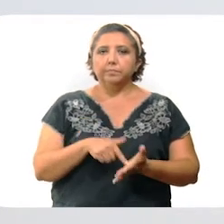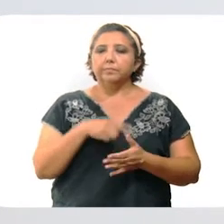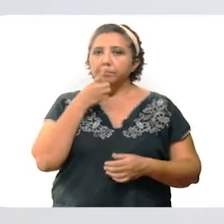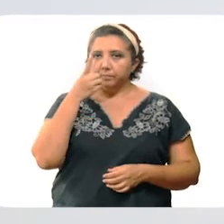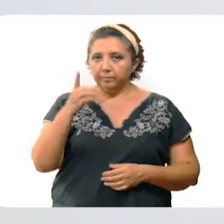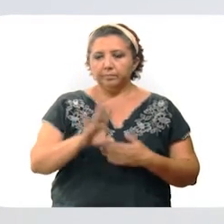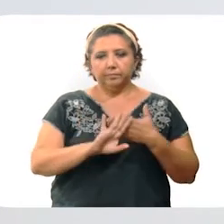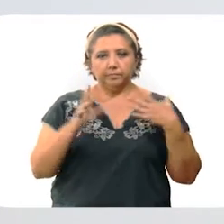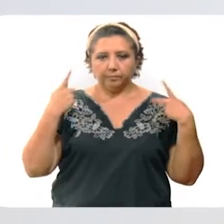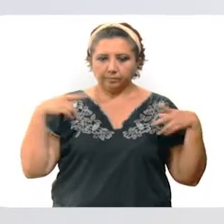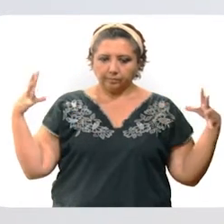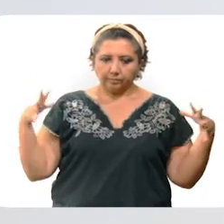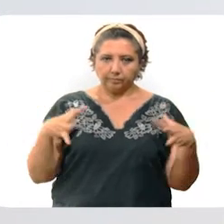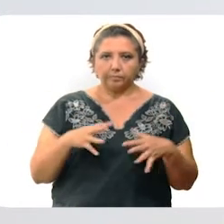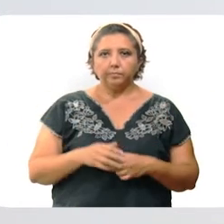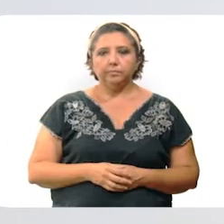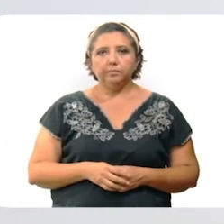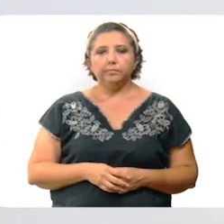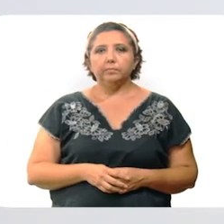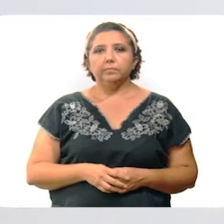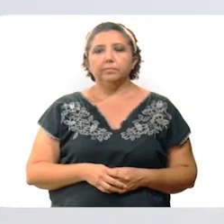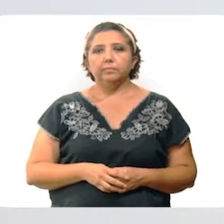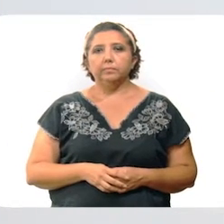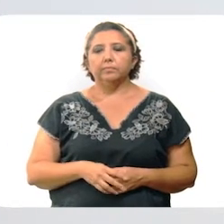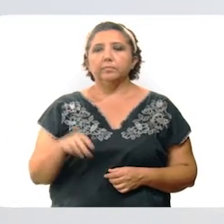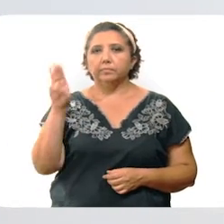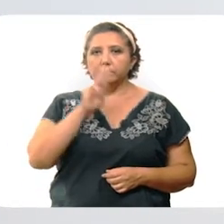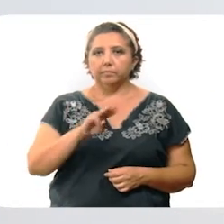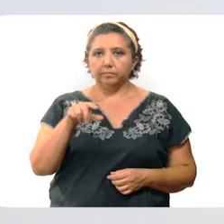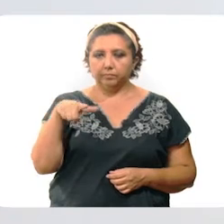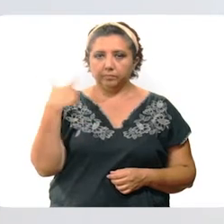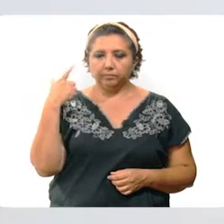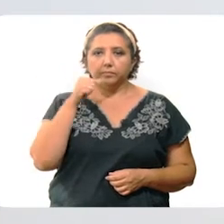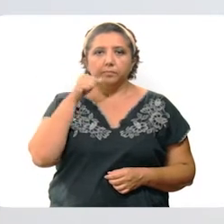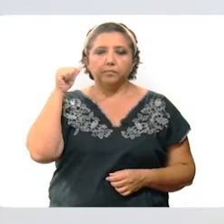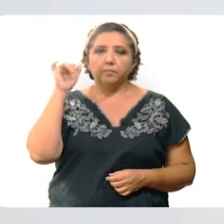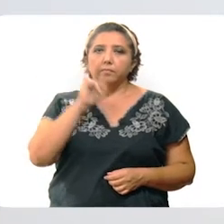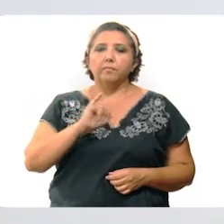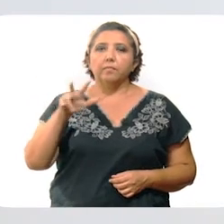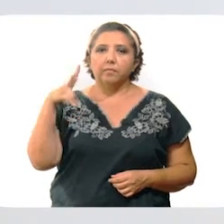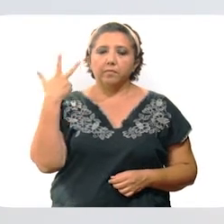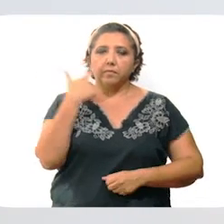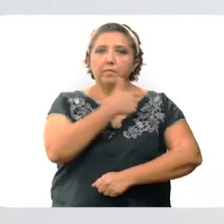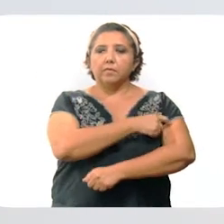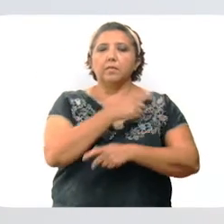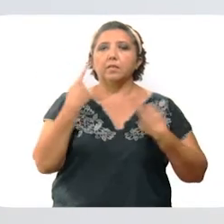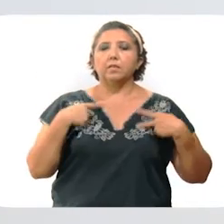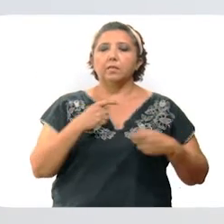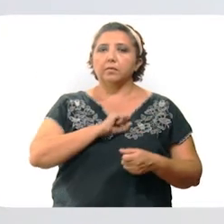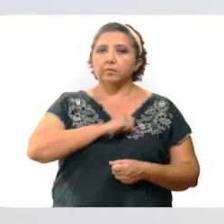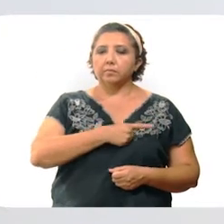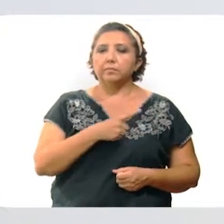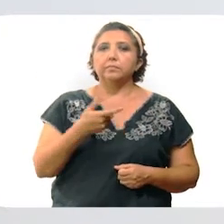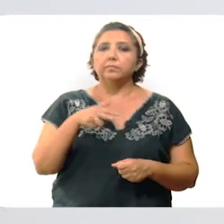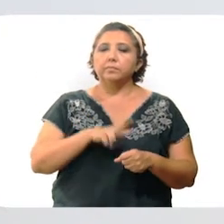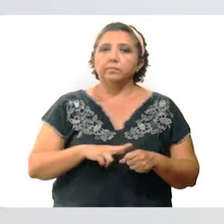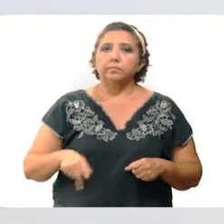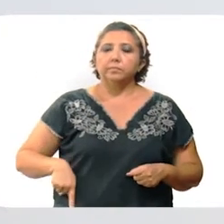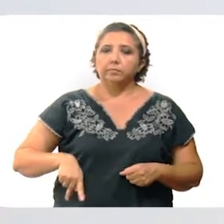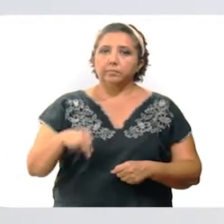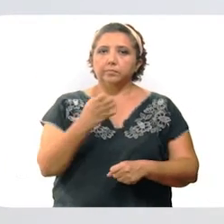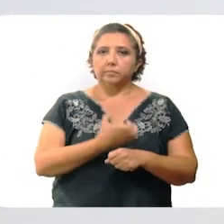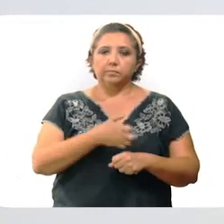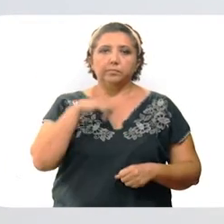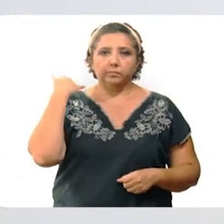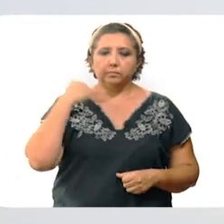asignado para evitar aglomeraciones. El miércoles 12 y ayer jueves 13 se vacunó al personal de salud de hospitales públicos del gobierno